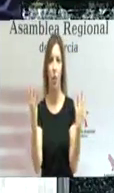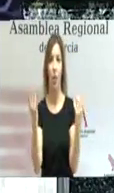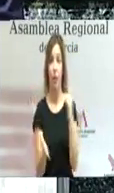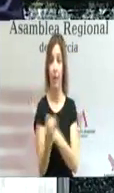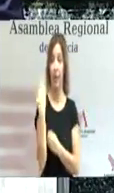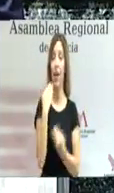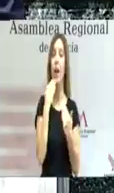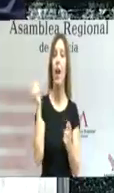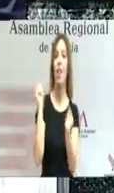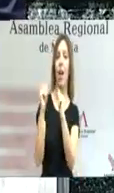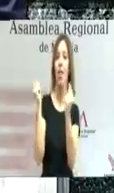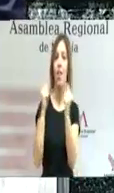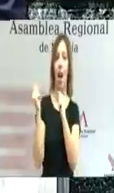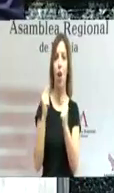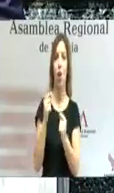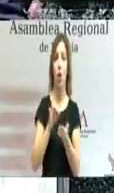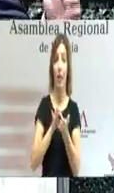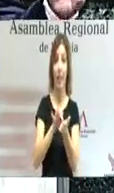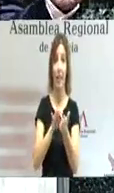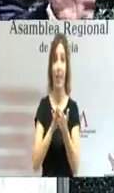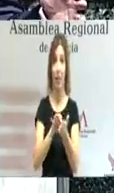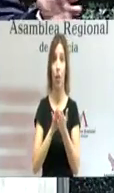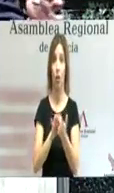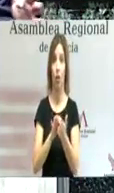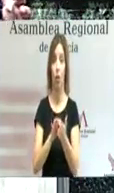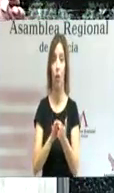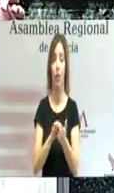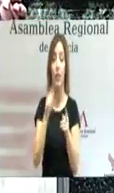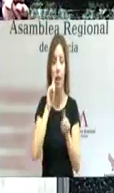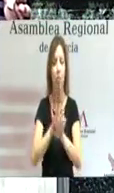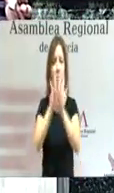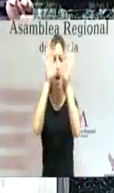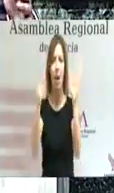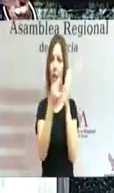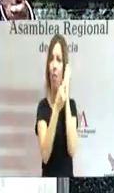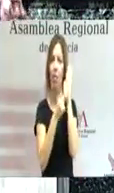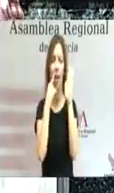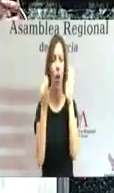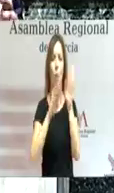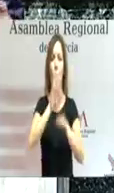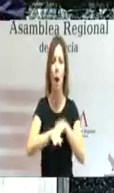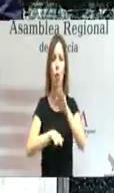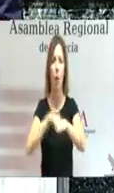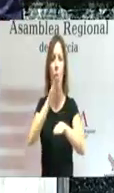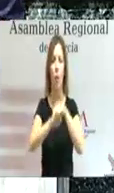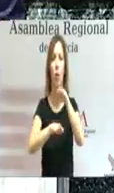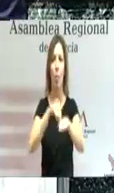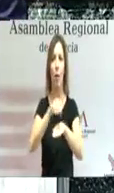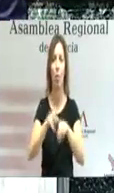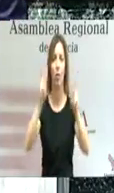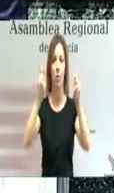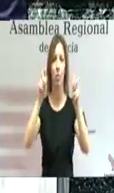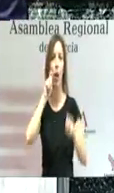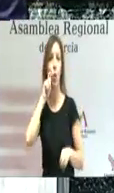del diálogo con todo el sector y donde se establecen con absoluta claridad los pasos a seguir para la promoción de cada una de las modalidades